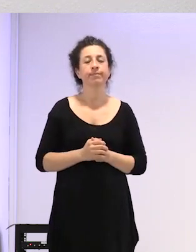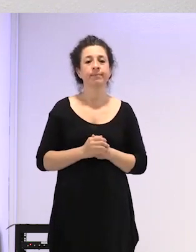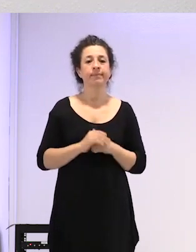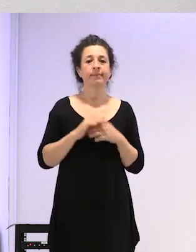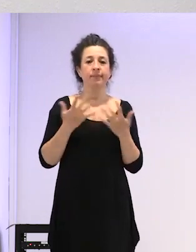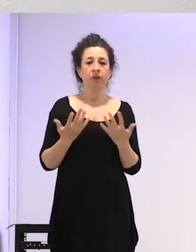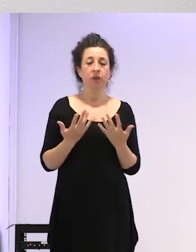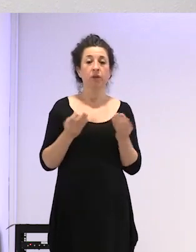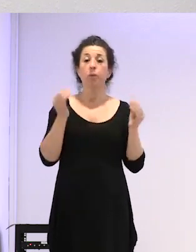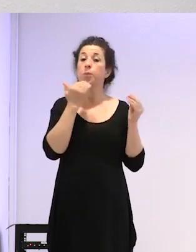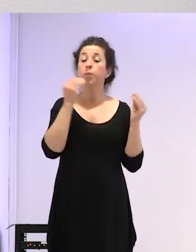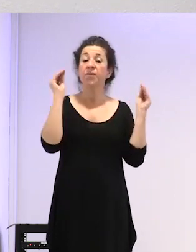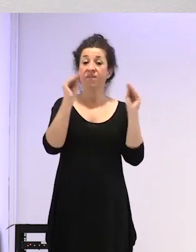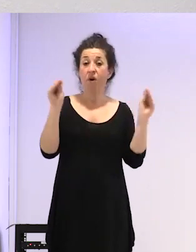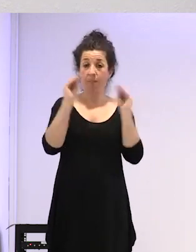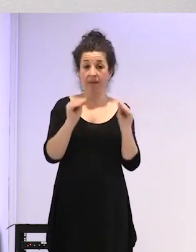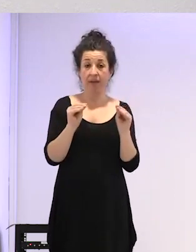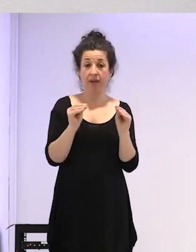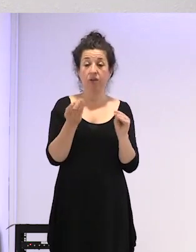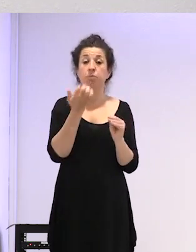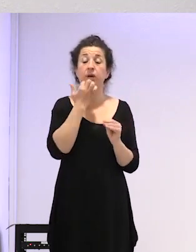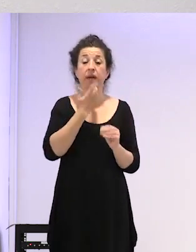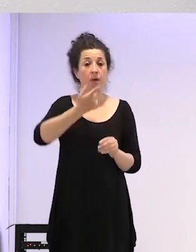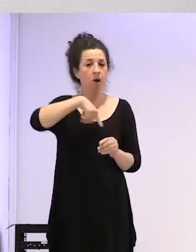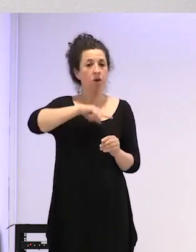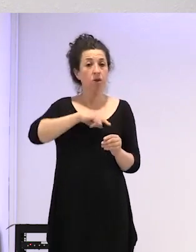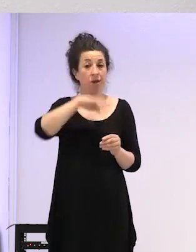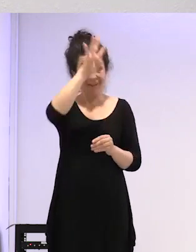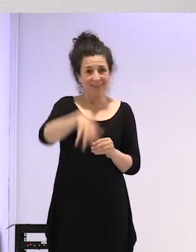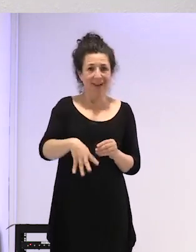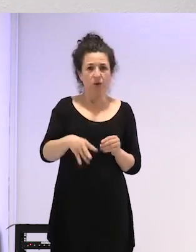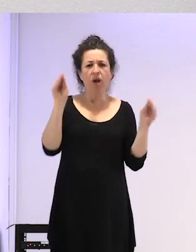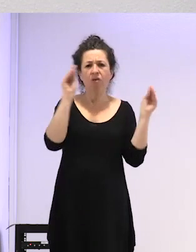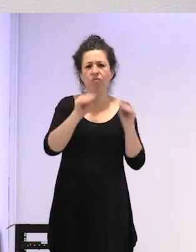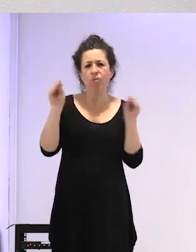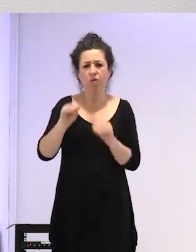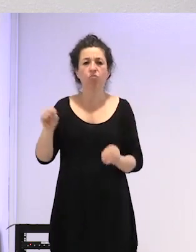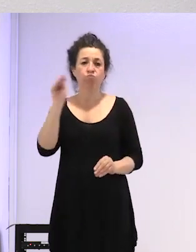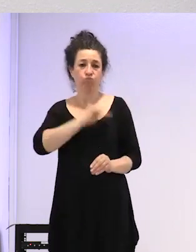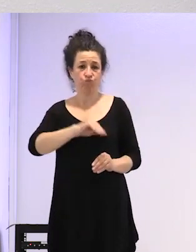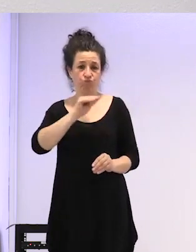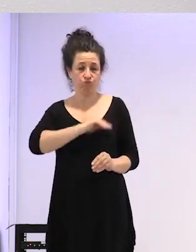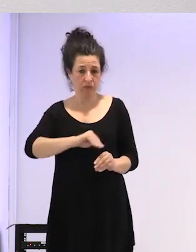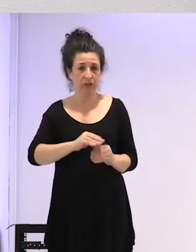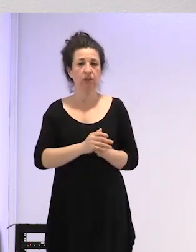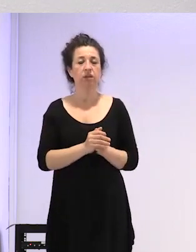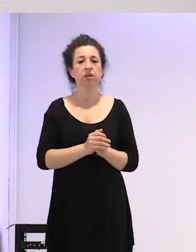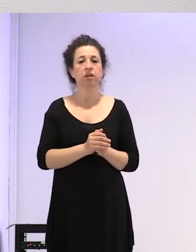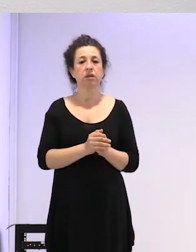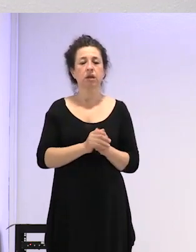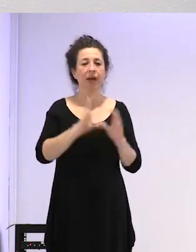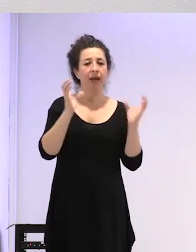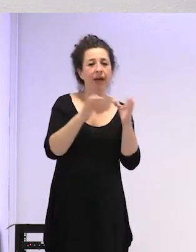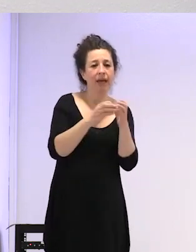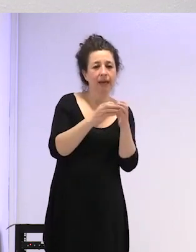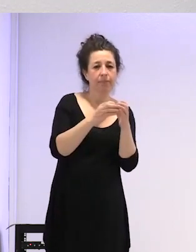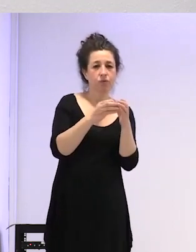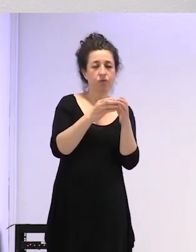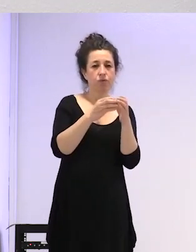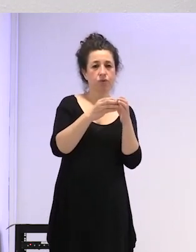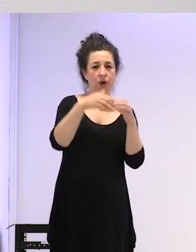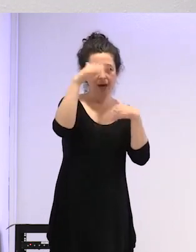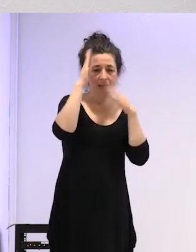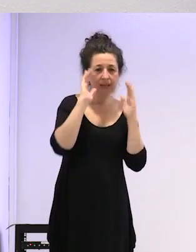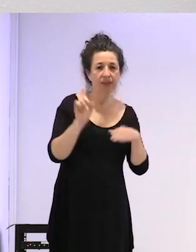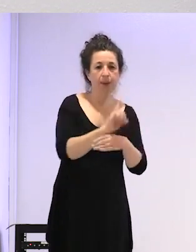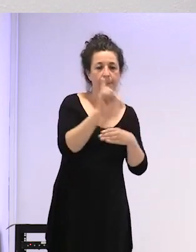dos formaciones por ejemplo formaciones nosotros en Cataluña hacemos muchas ¿vale? a equipos de atención primaria a servicios